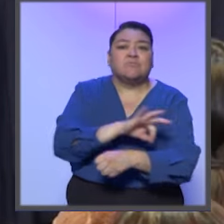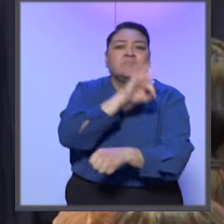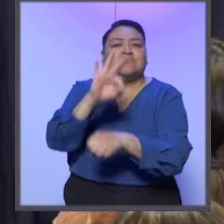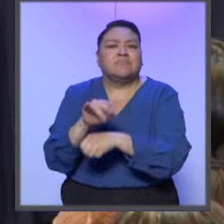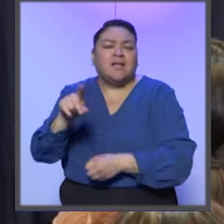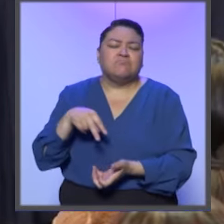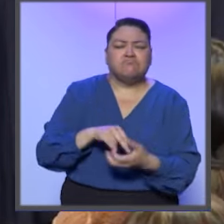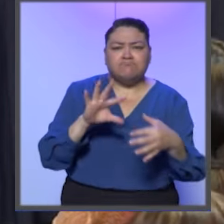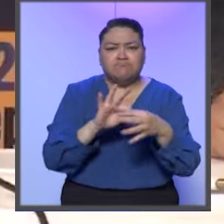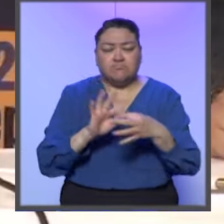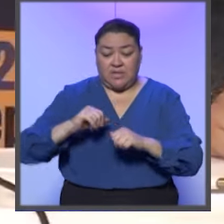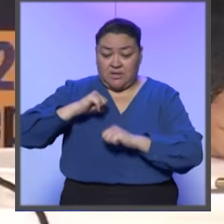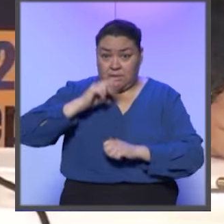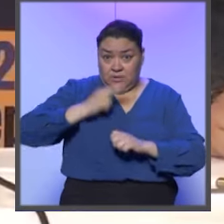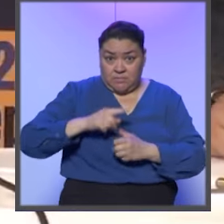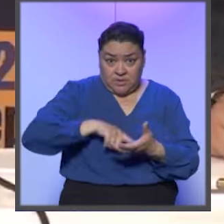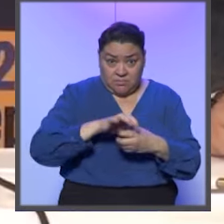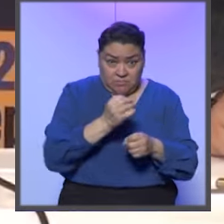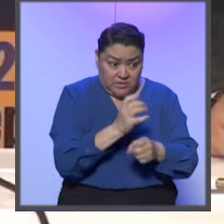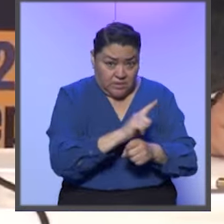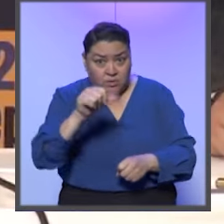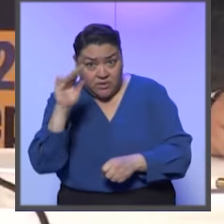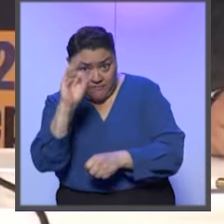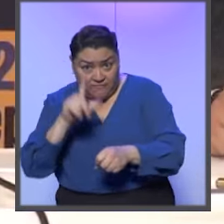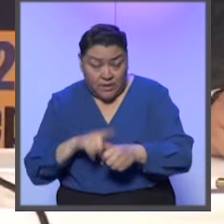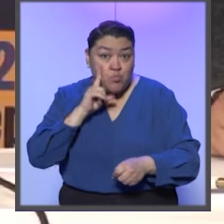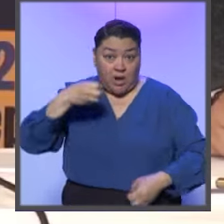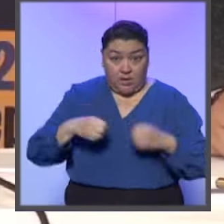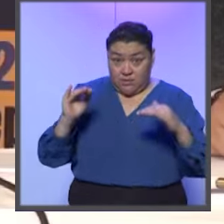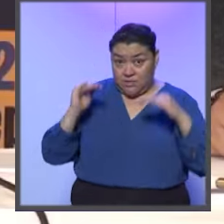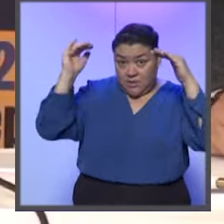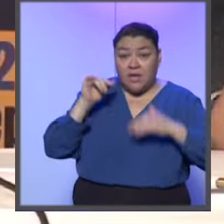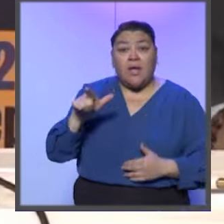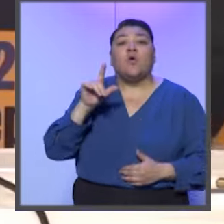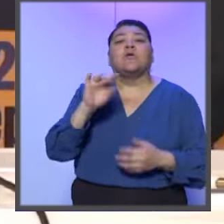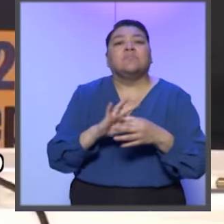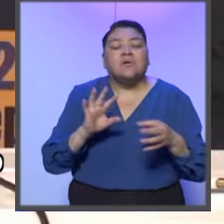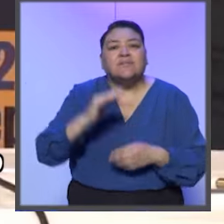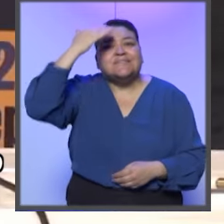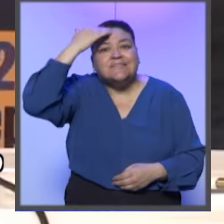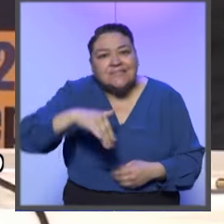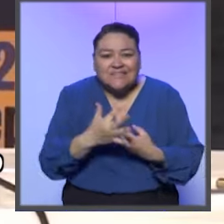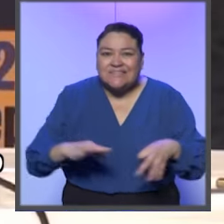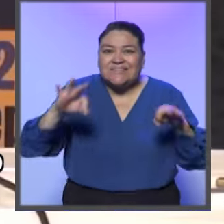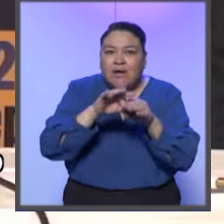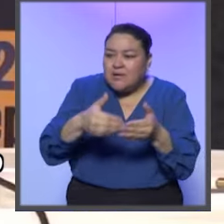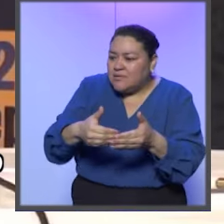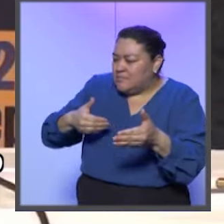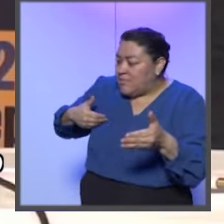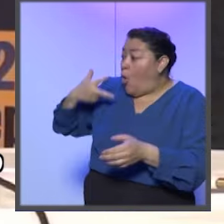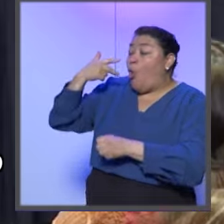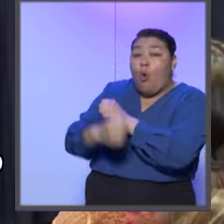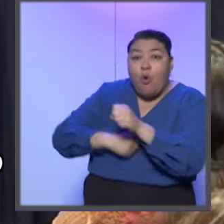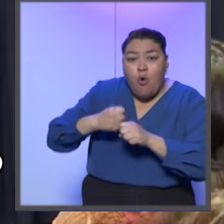Derechos Político-Electorales. Ante autoridades electorales locales y federales, la magistrada Otalora Malasí reconoció la labor que durante